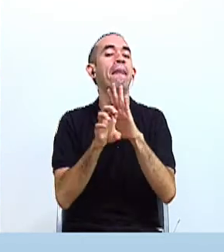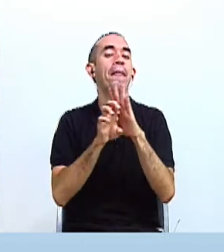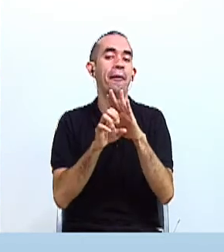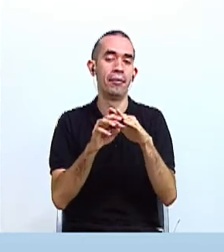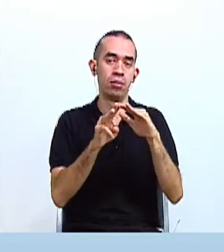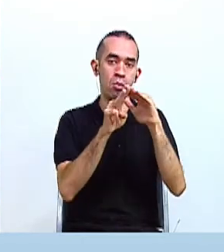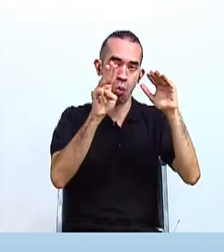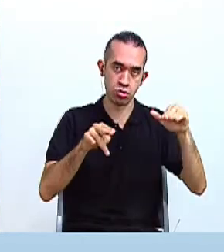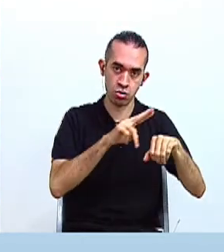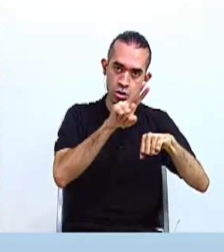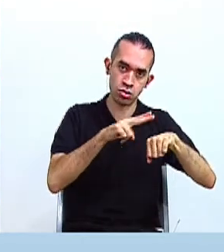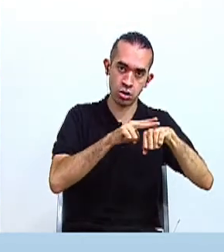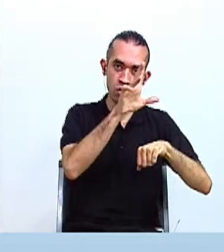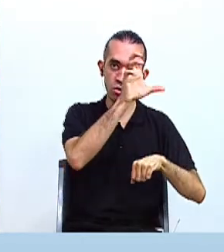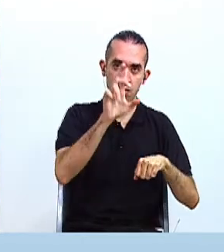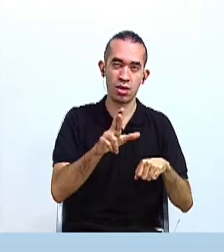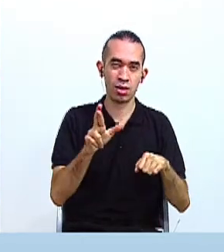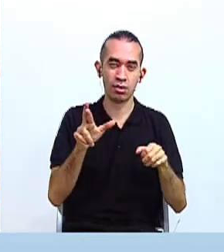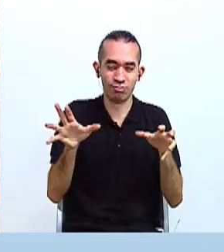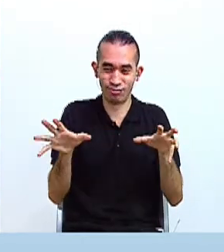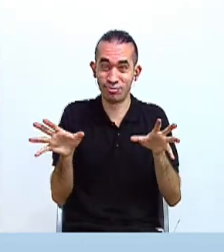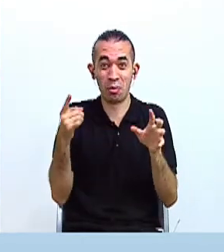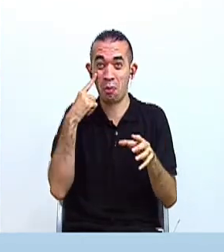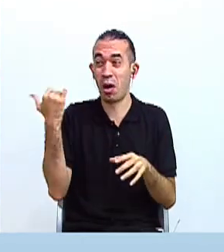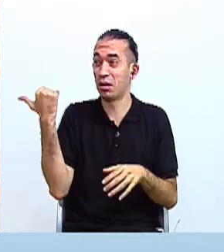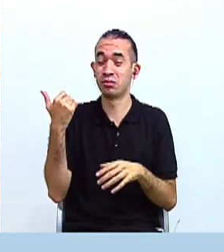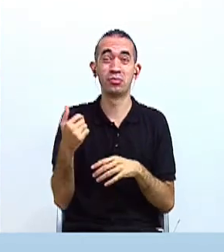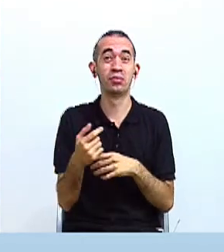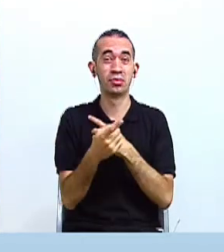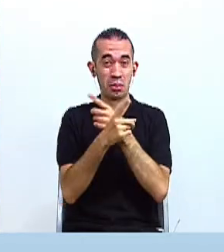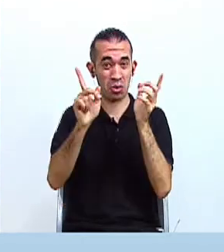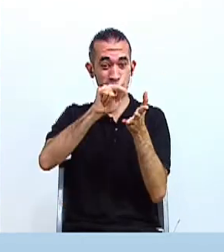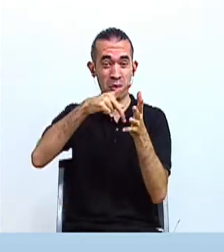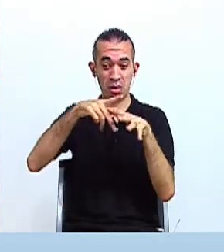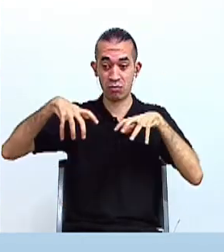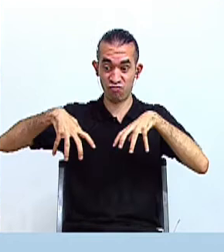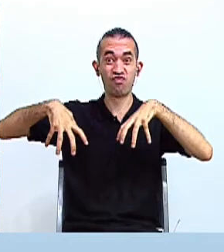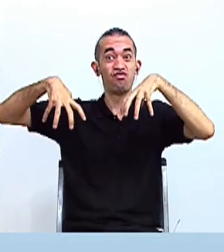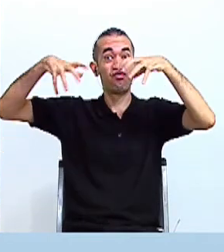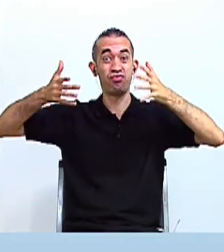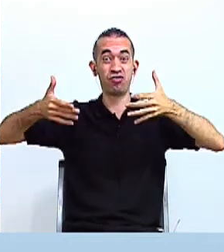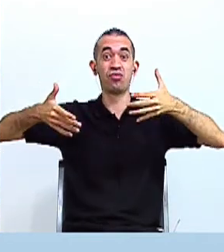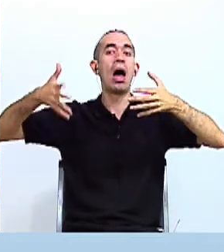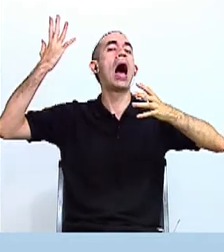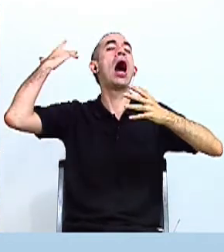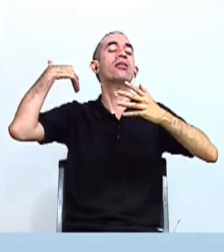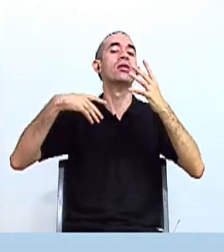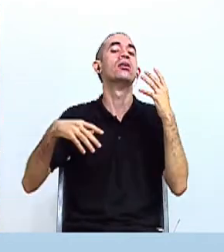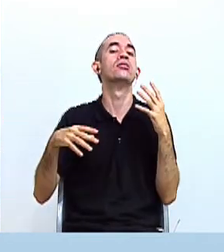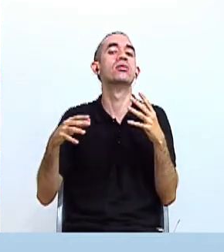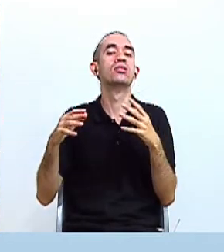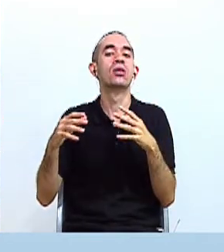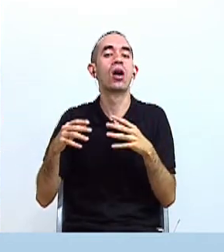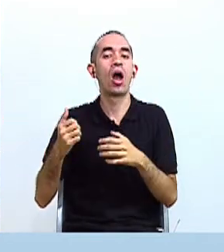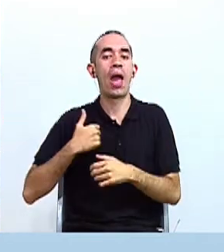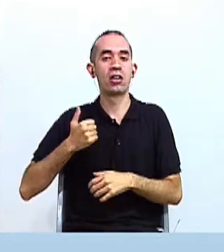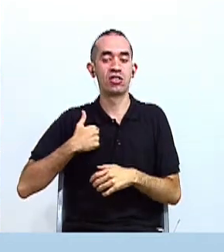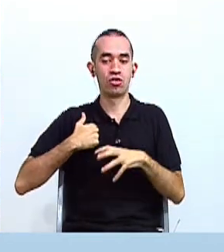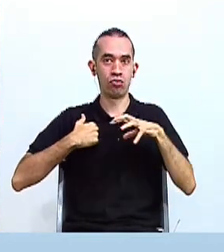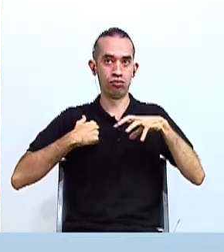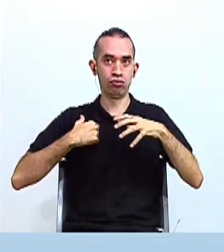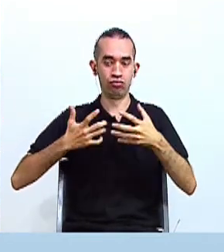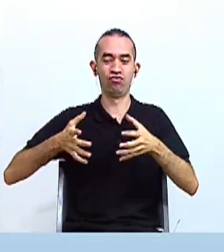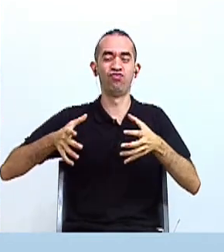el Museo Nacional de Costa Rica, ubicado acá en el antiguo cuartel de Bellavista. El Museo Nacional ofrece un